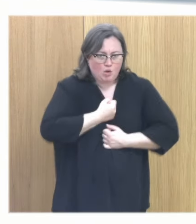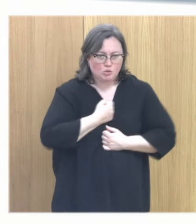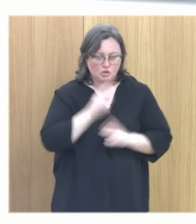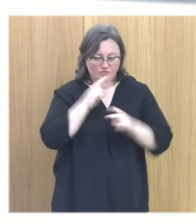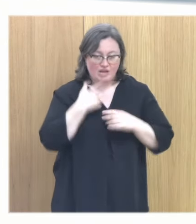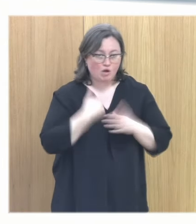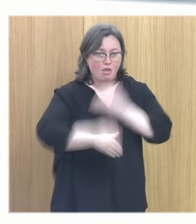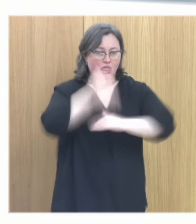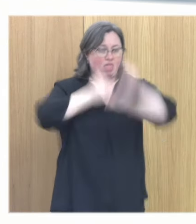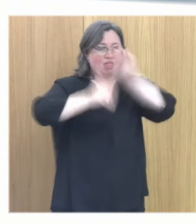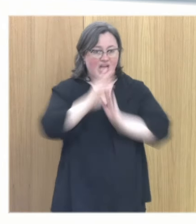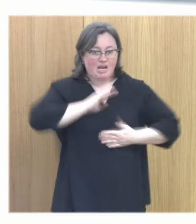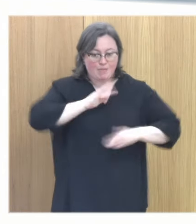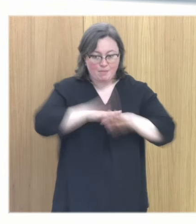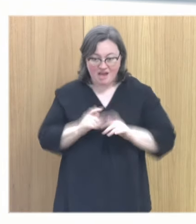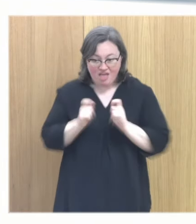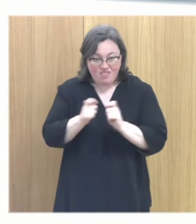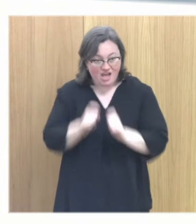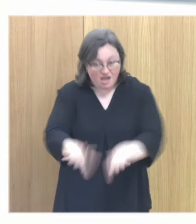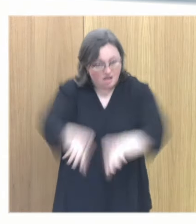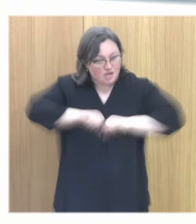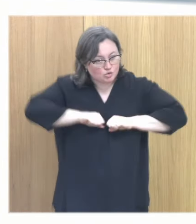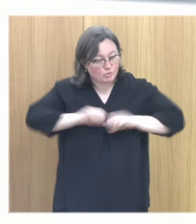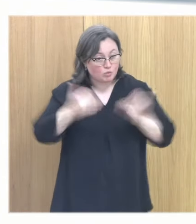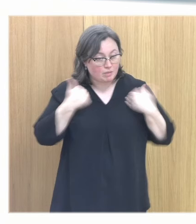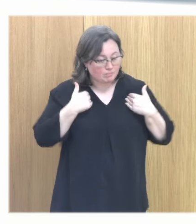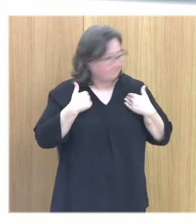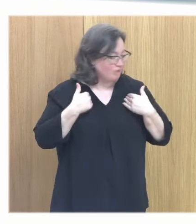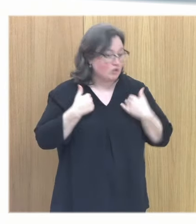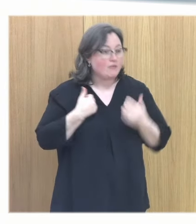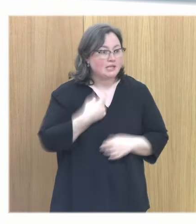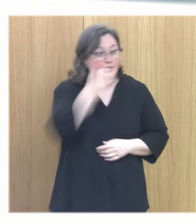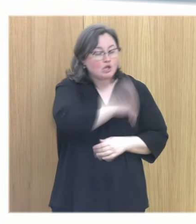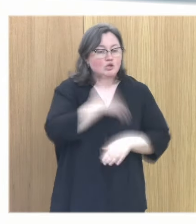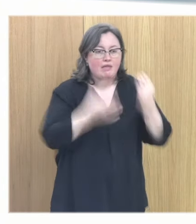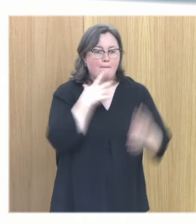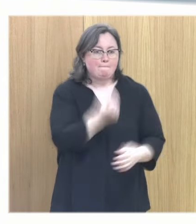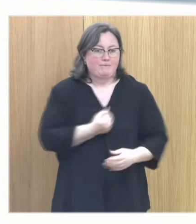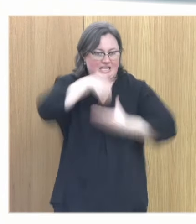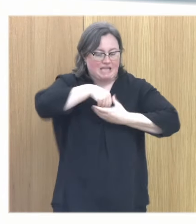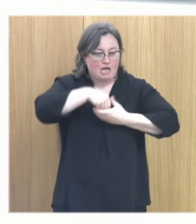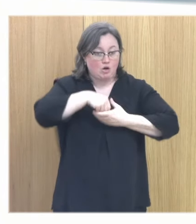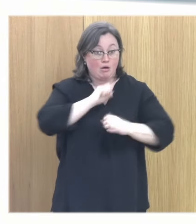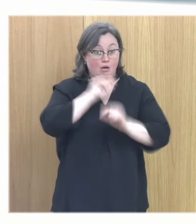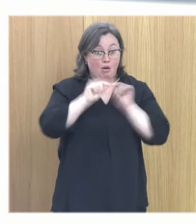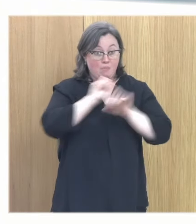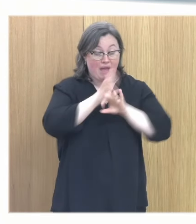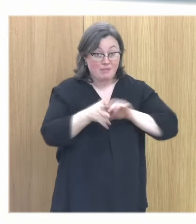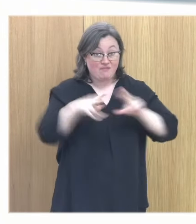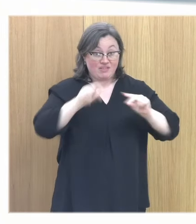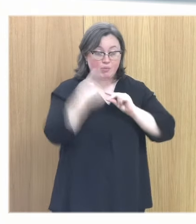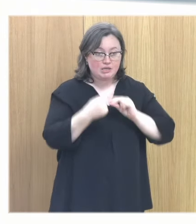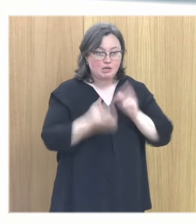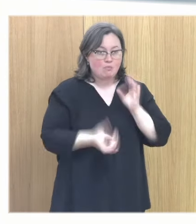sobrepasados que no teníamos capacidad para sostener la suya y entonces se la tragaron y entonces después de la pandemia han pasado las cosas que han